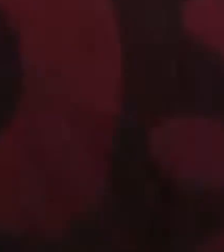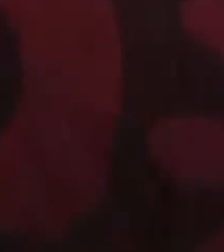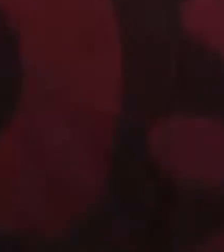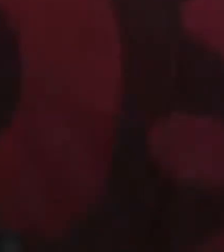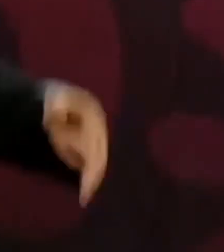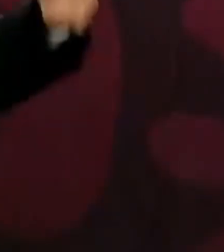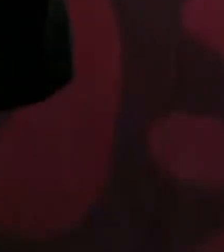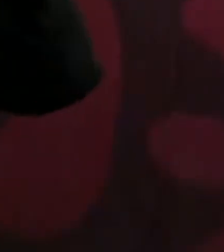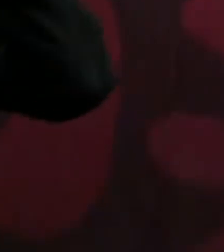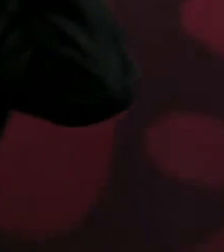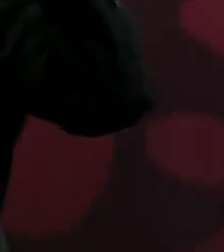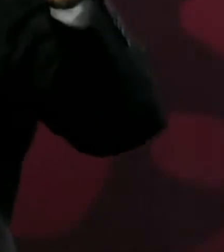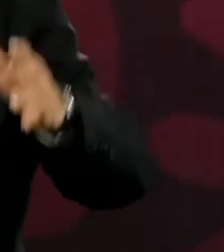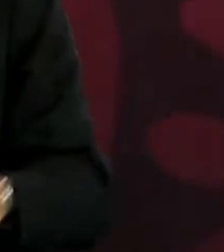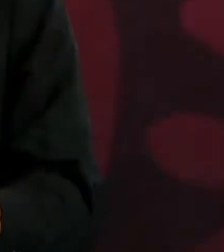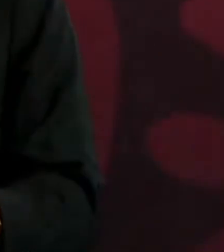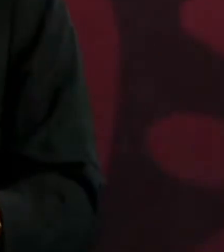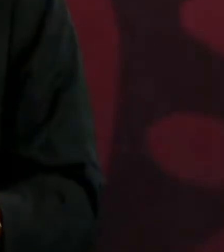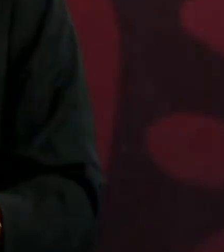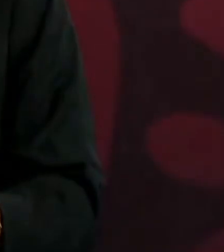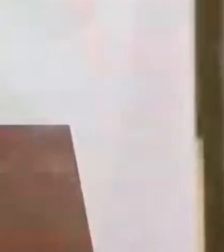Ya todo el mundo le dio risa.